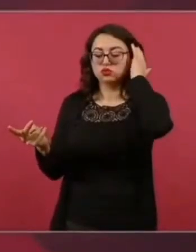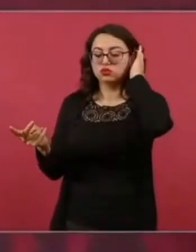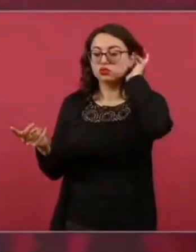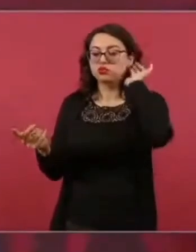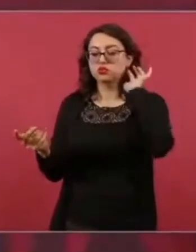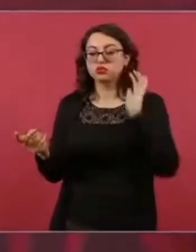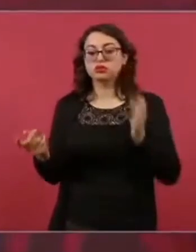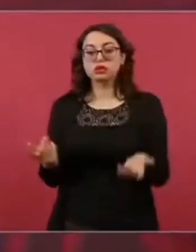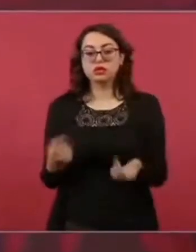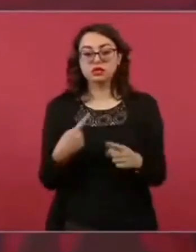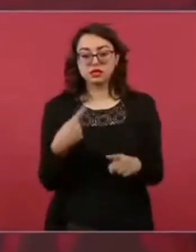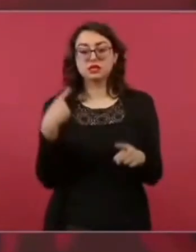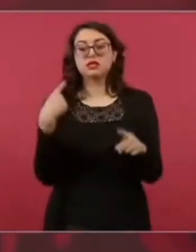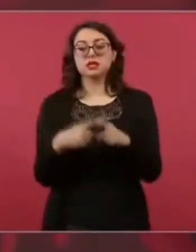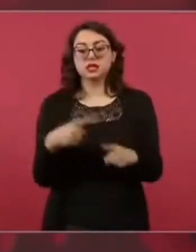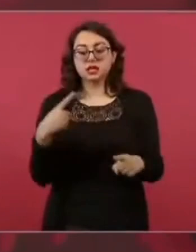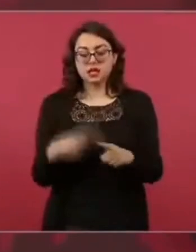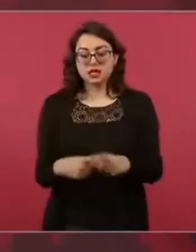ese